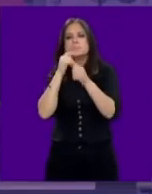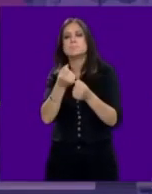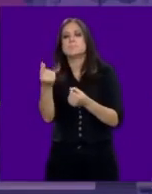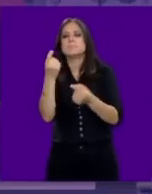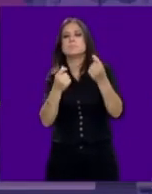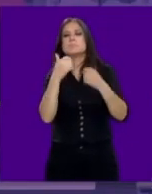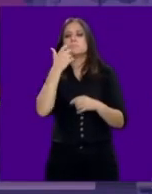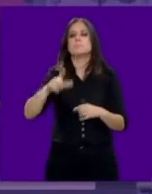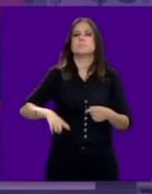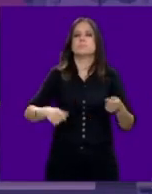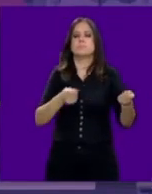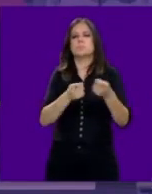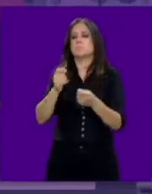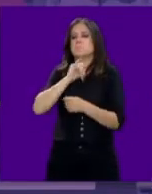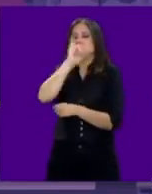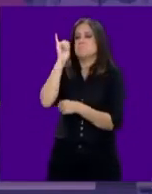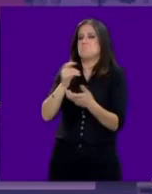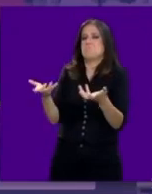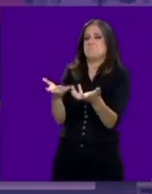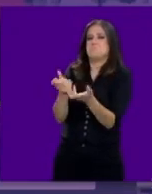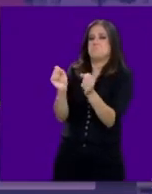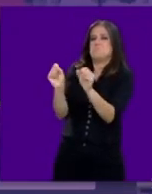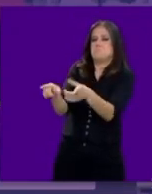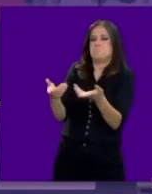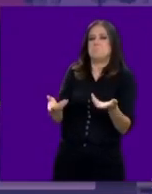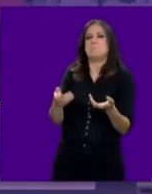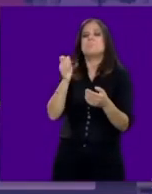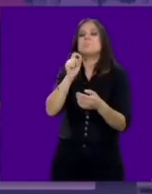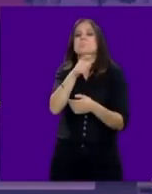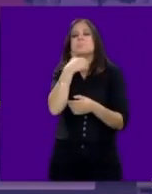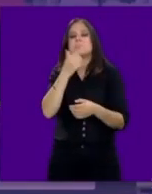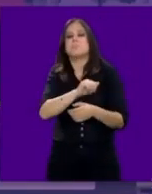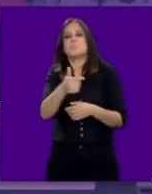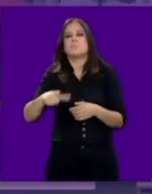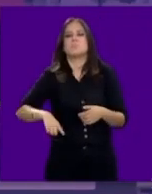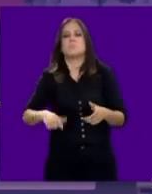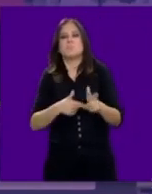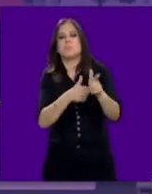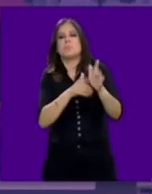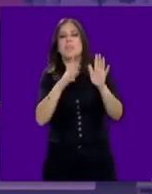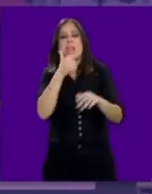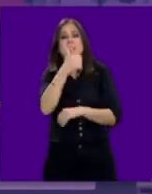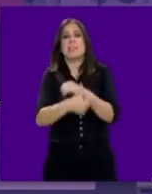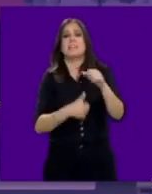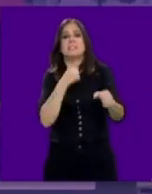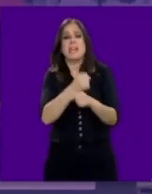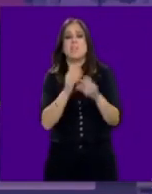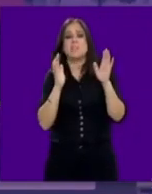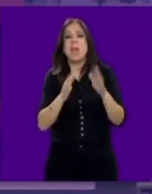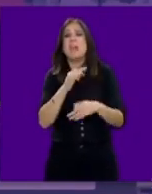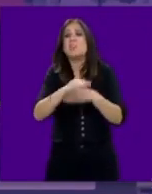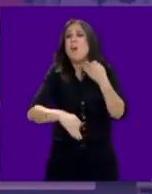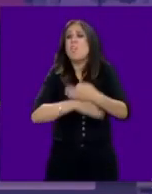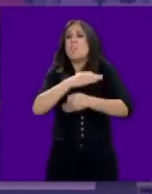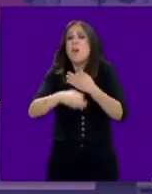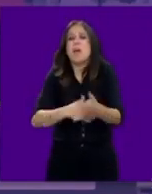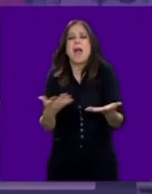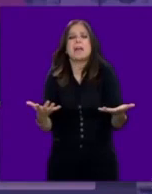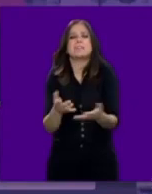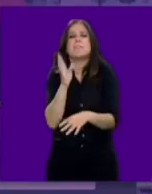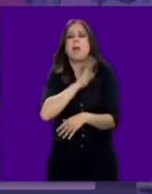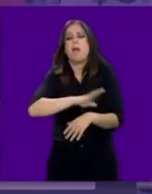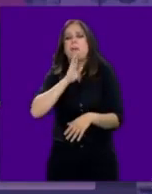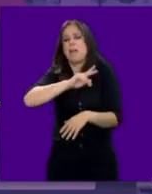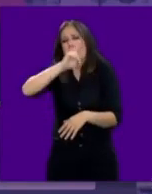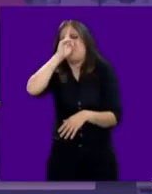que quieren gobernar cuando nunca lo han hecho, y a otros que quieren seguir gobernando, que ya tuvieron seis años y que todo, todo lo están dejando